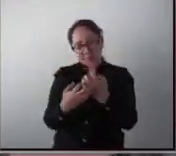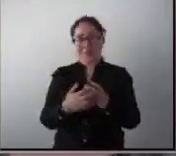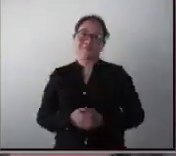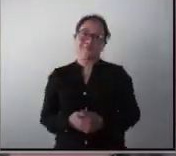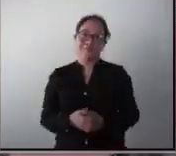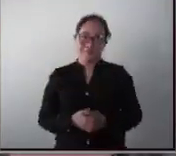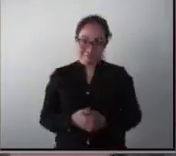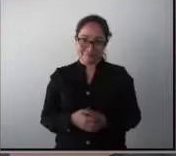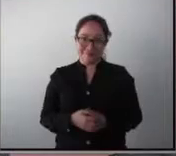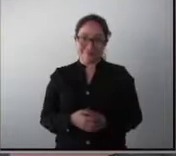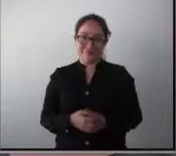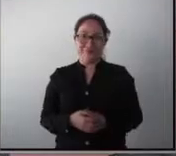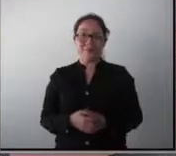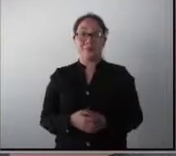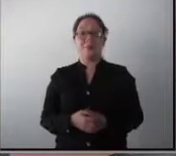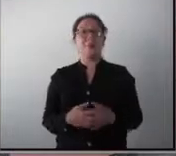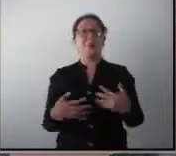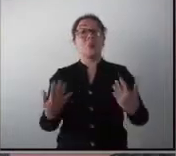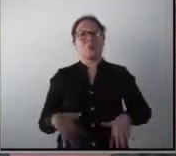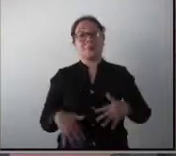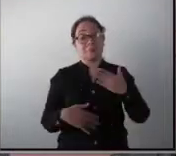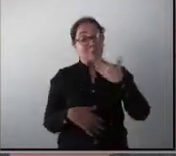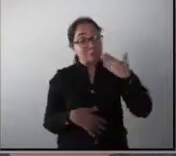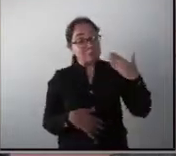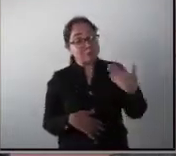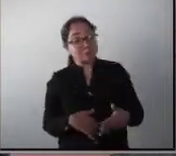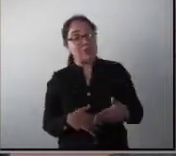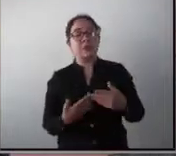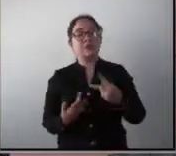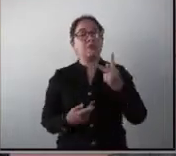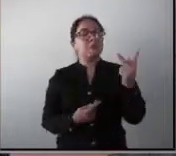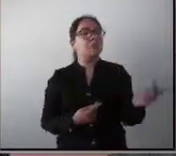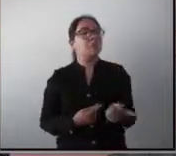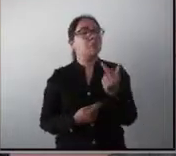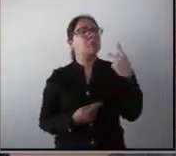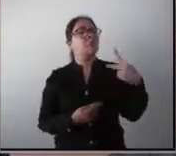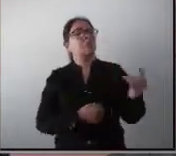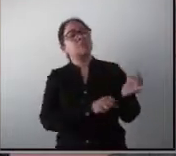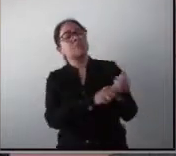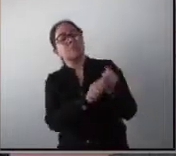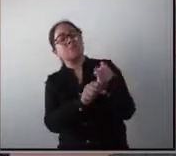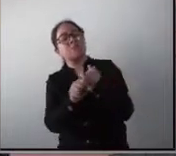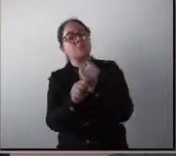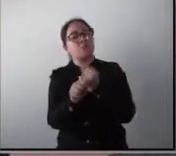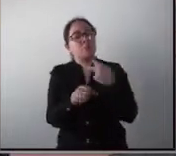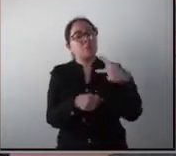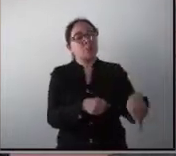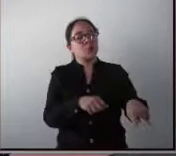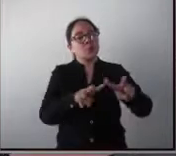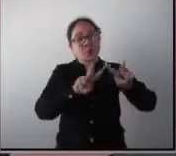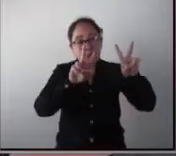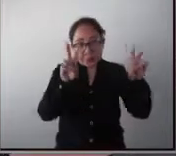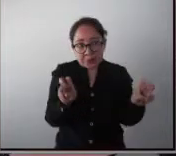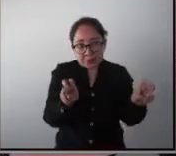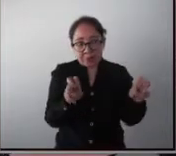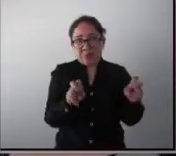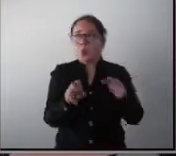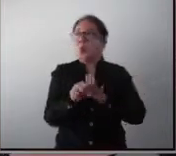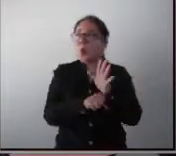bien. Doctor, ¿cuáles han sido los resultados que las investigaciones que usted ha llevado han aportado a la sociedad?